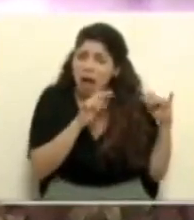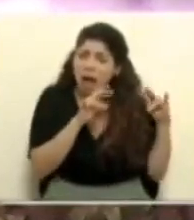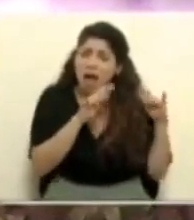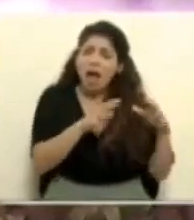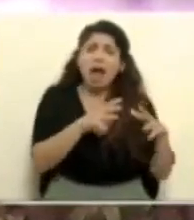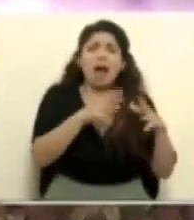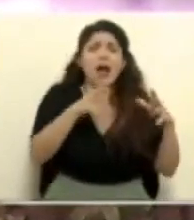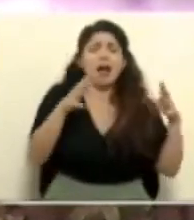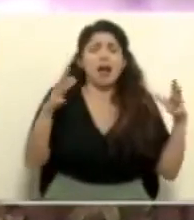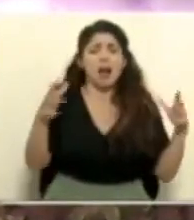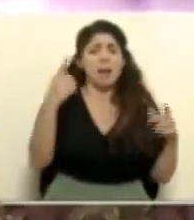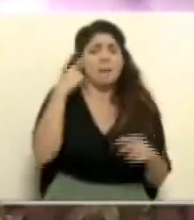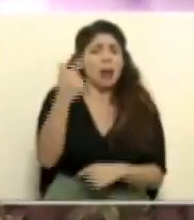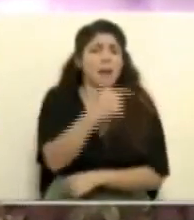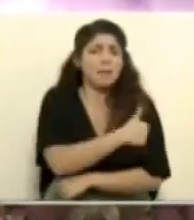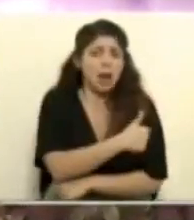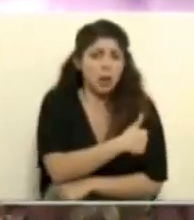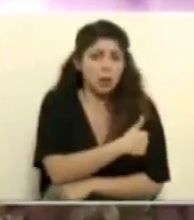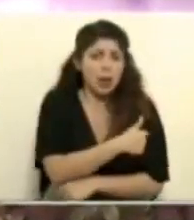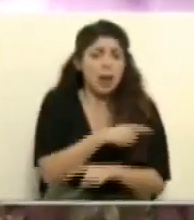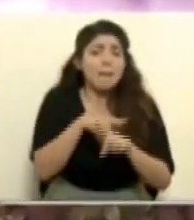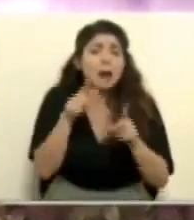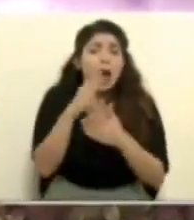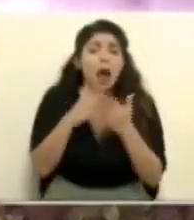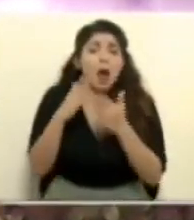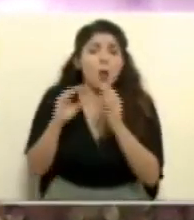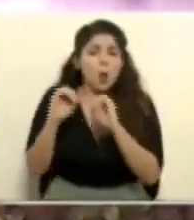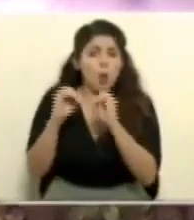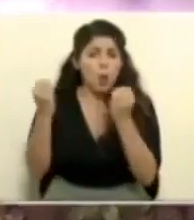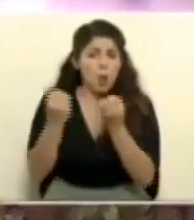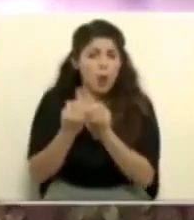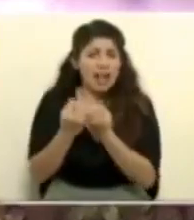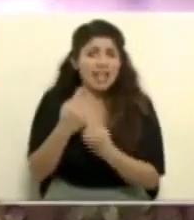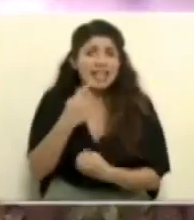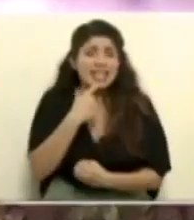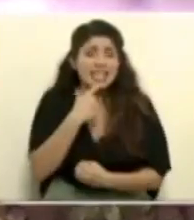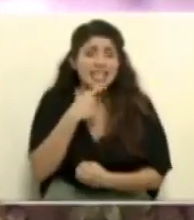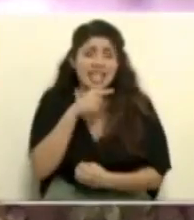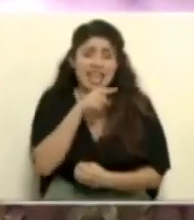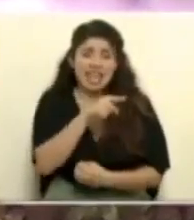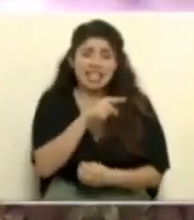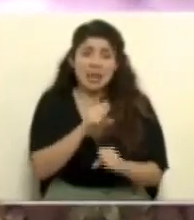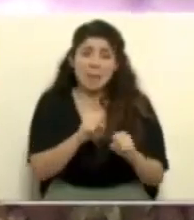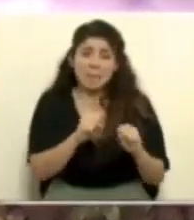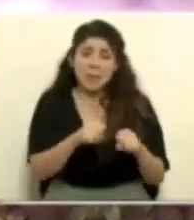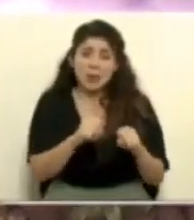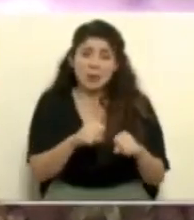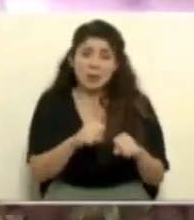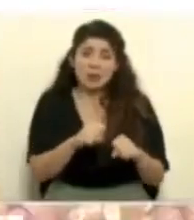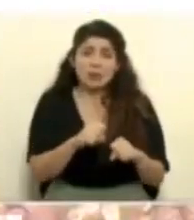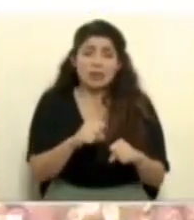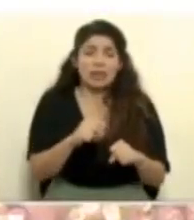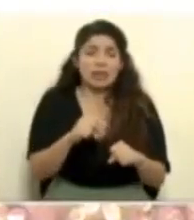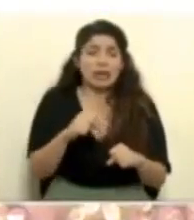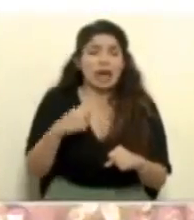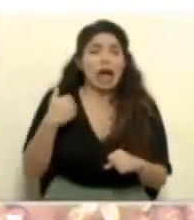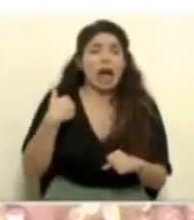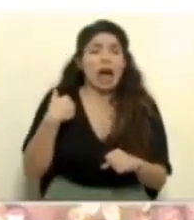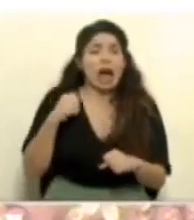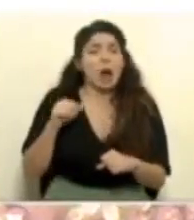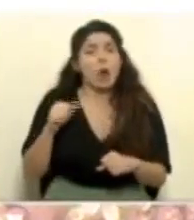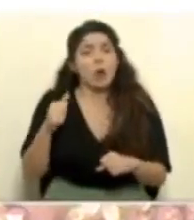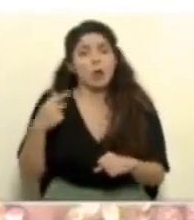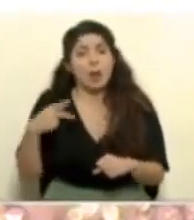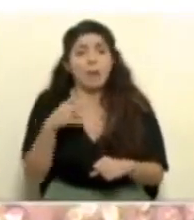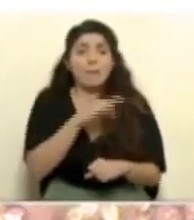llegado a las áreas de vacunación sin embargo hay organizaciones que aseguran que esto puede ser un arma doble filo perjudicial